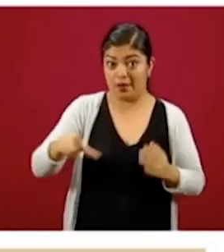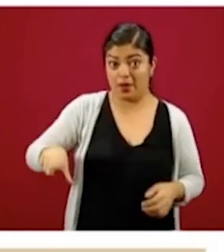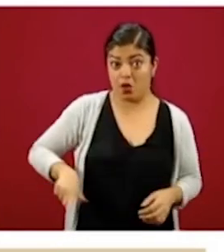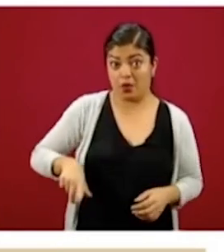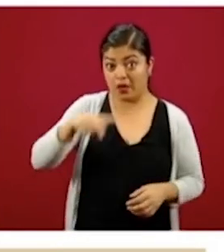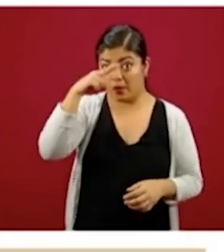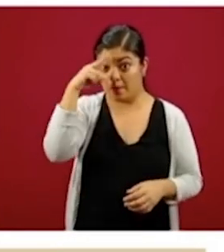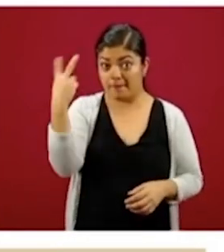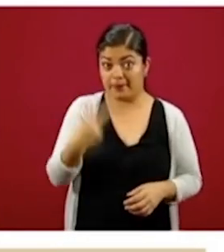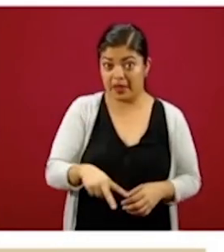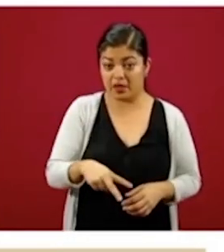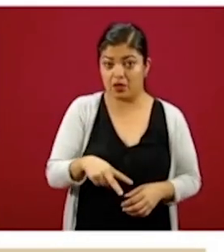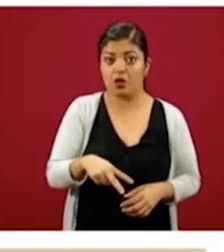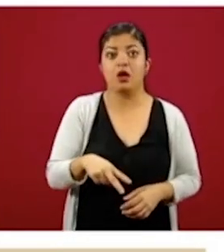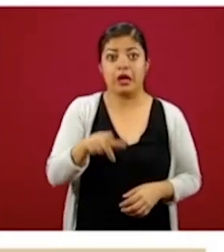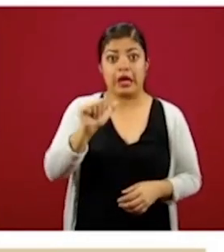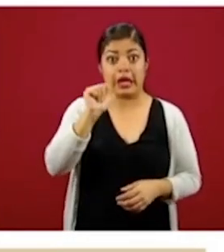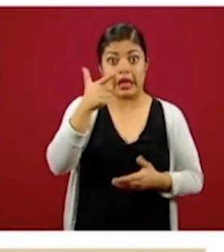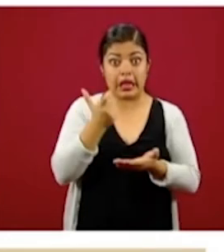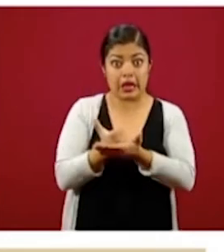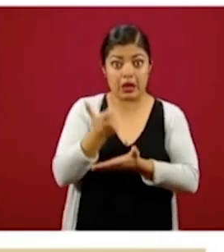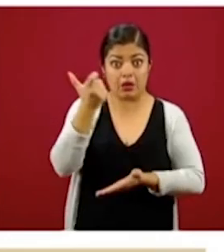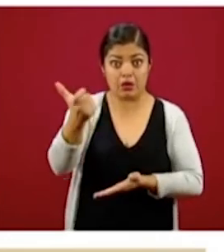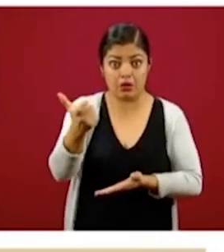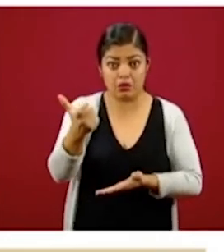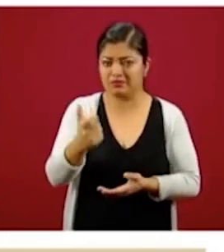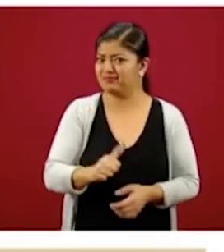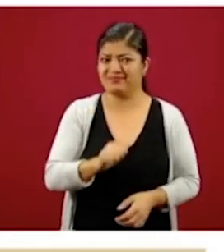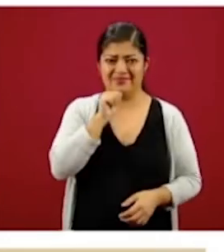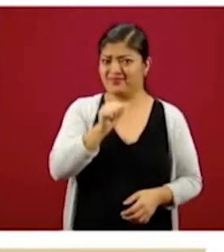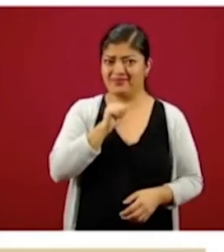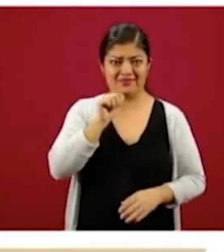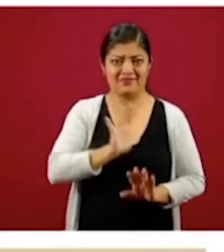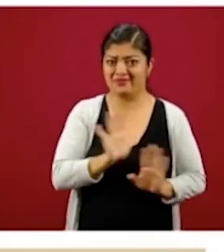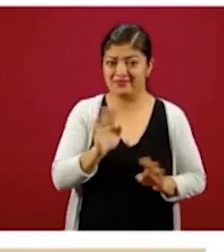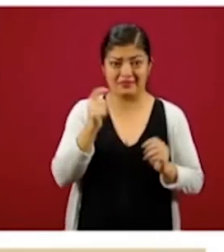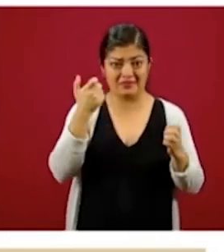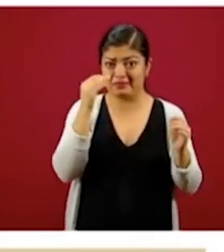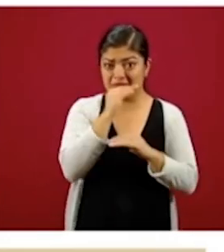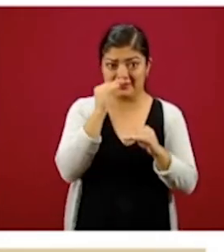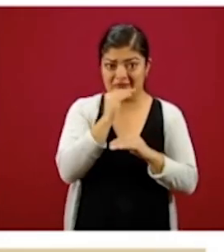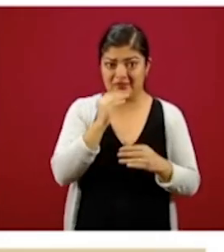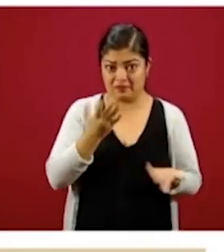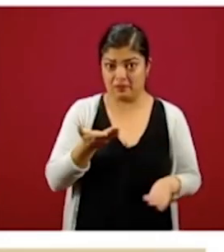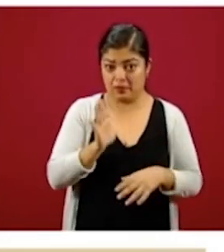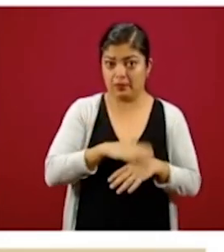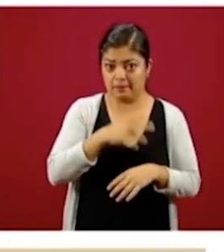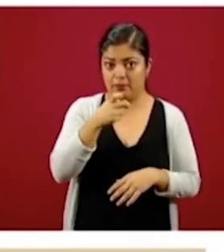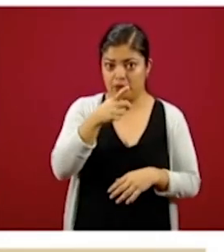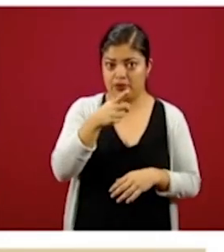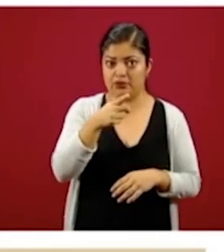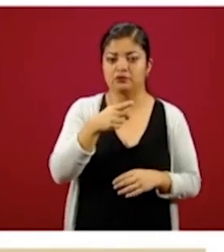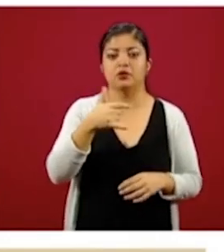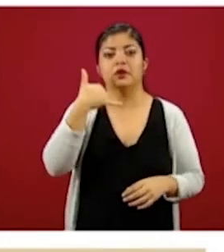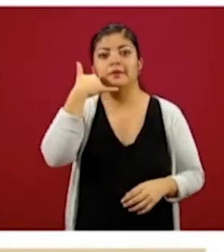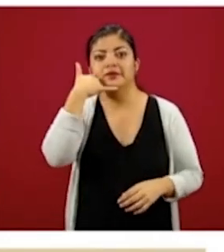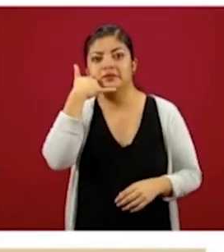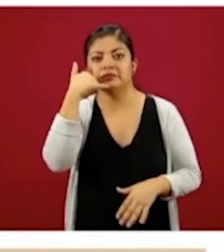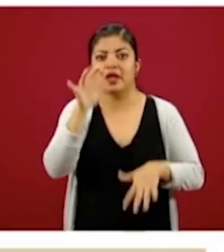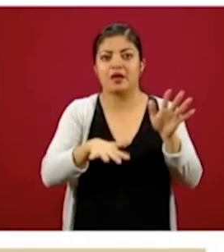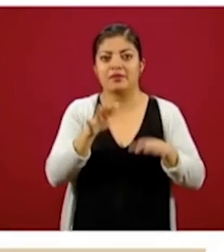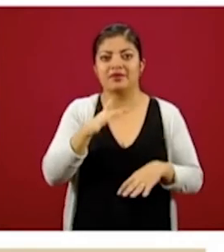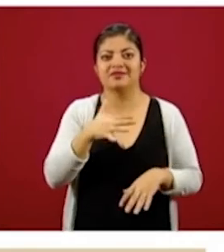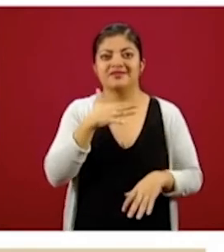no se realiza ningún pago, no pedimos ningún pago. Y en ese sentido no se pide ni un pago vía telefónica,